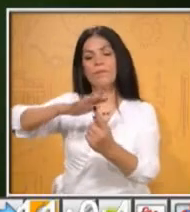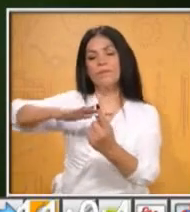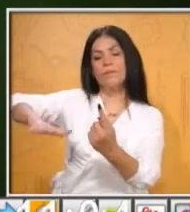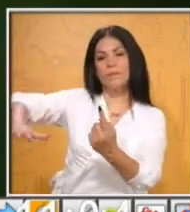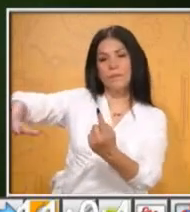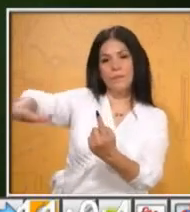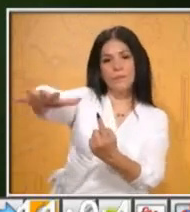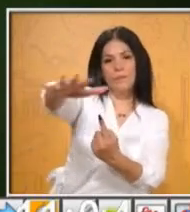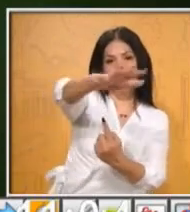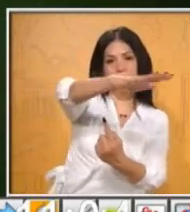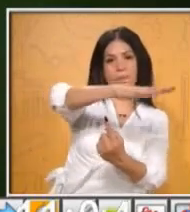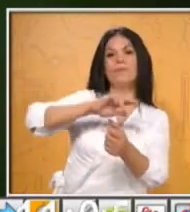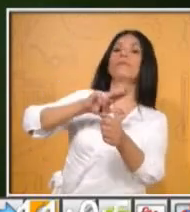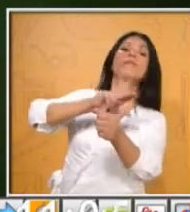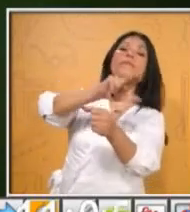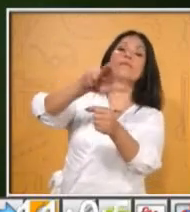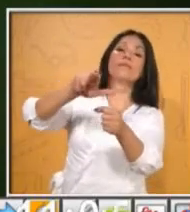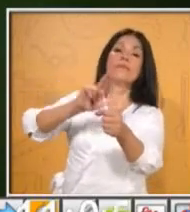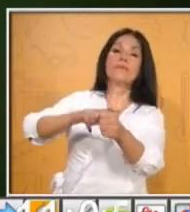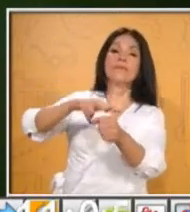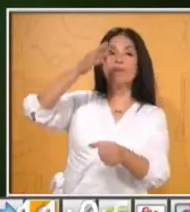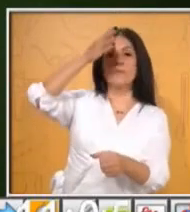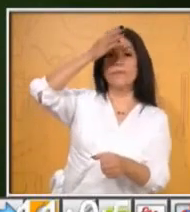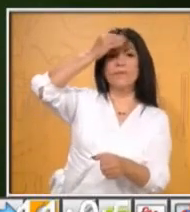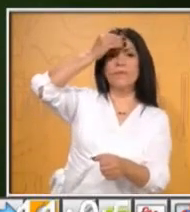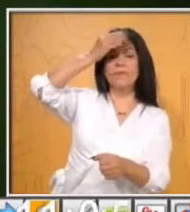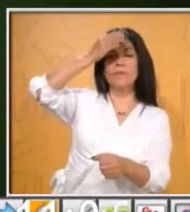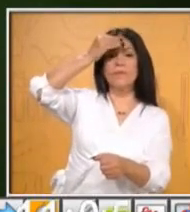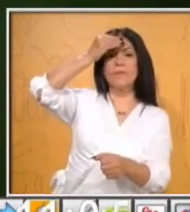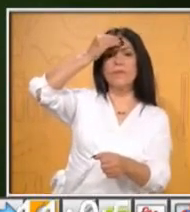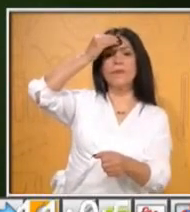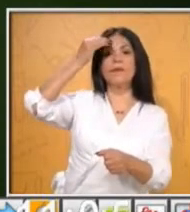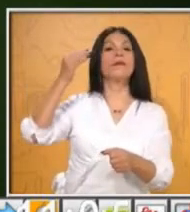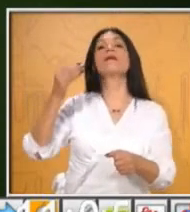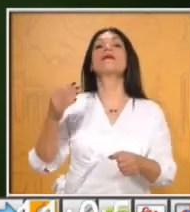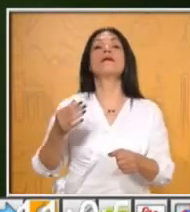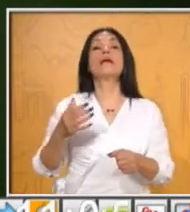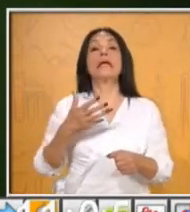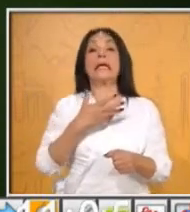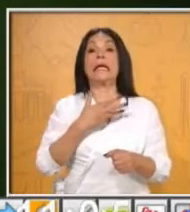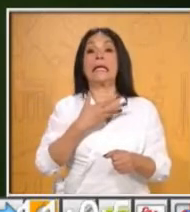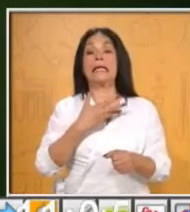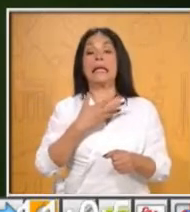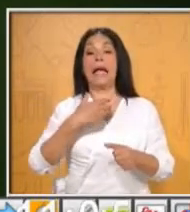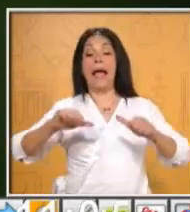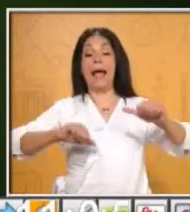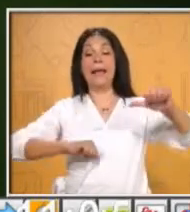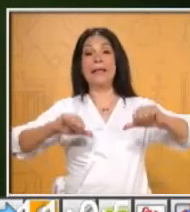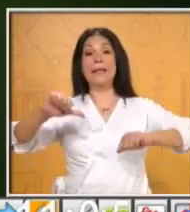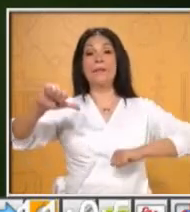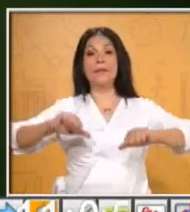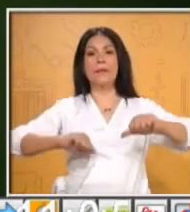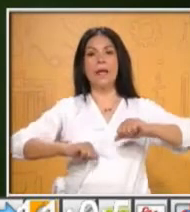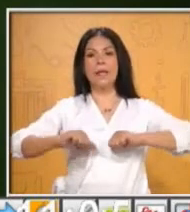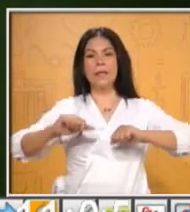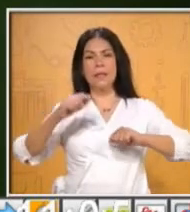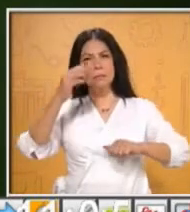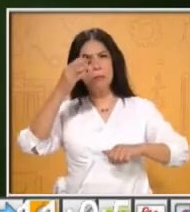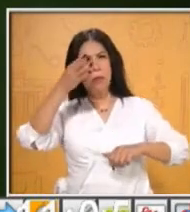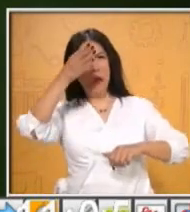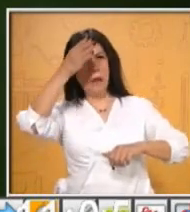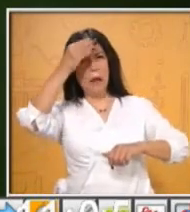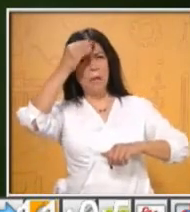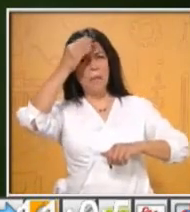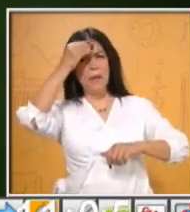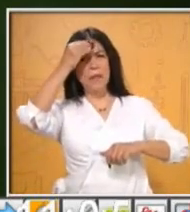esperados son Para tercer grado, aplica habilidades, actitudes y valores de la formación científica básica